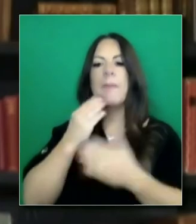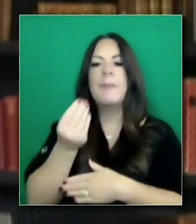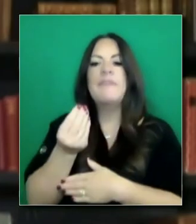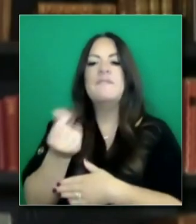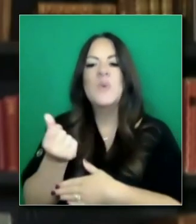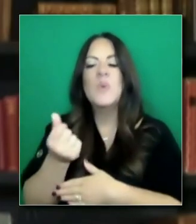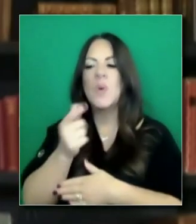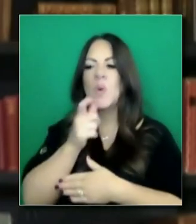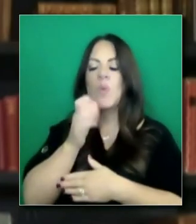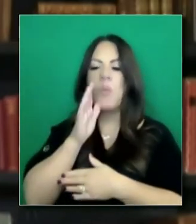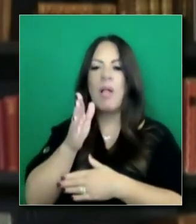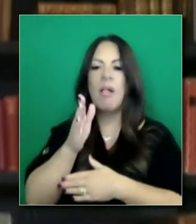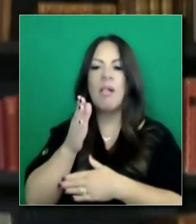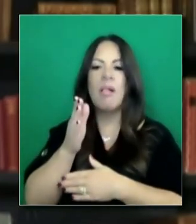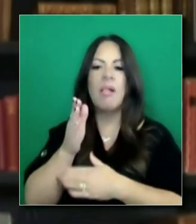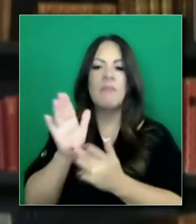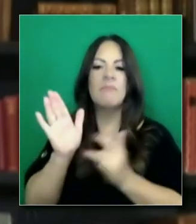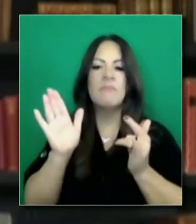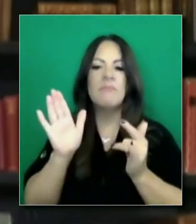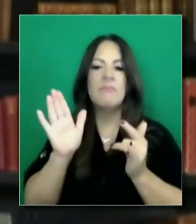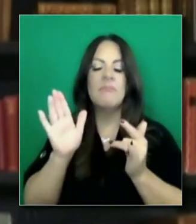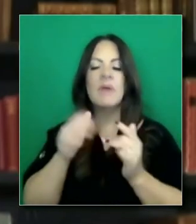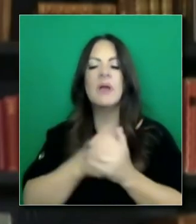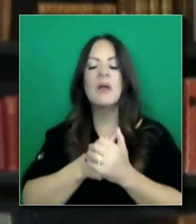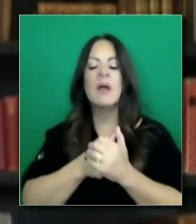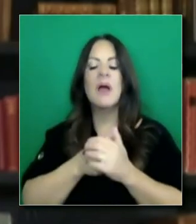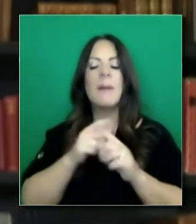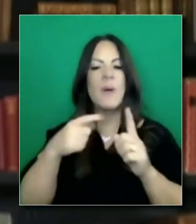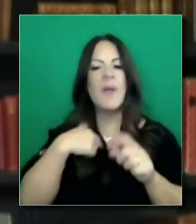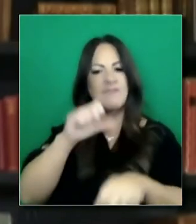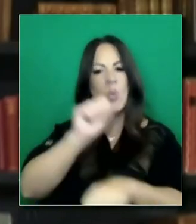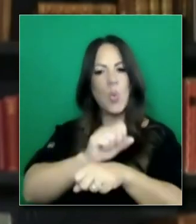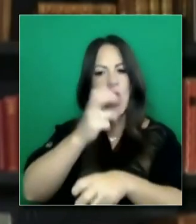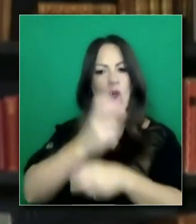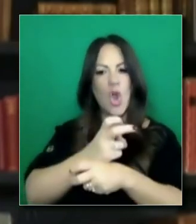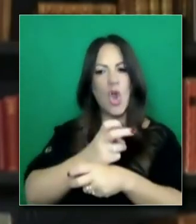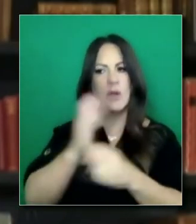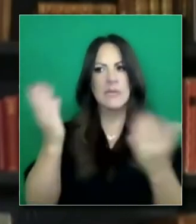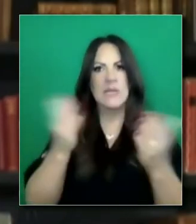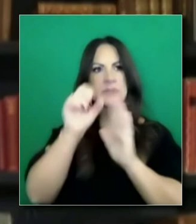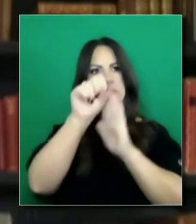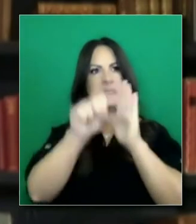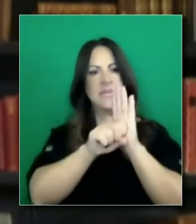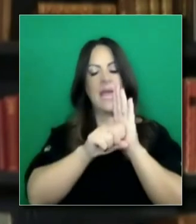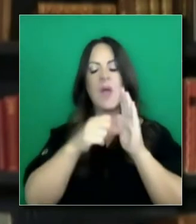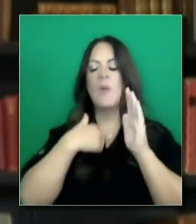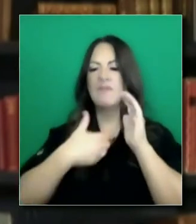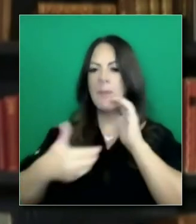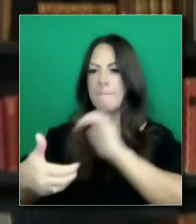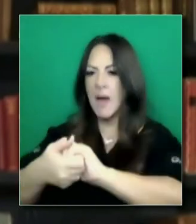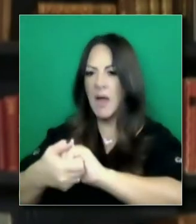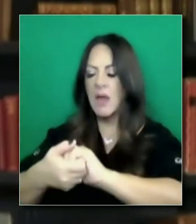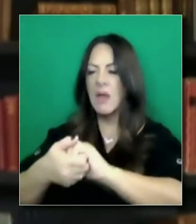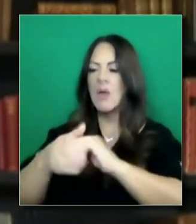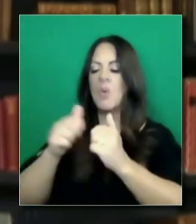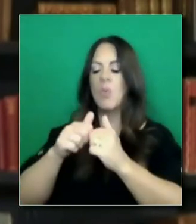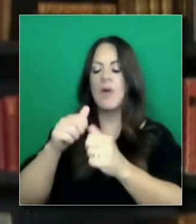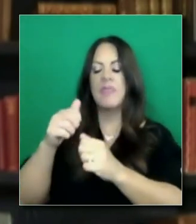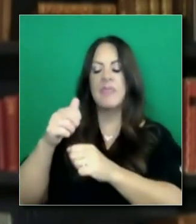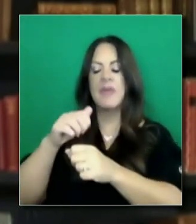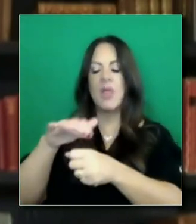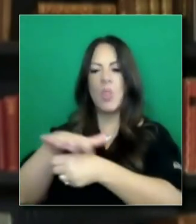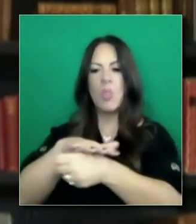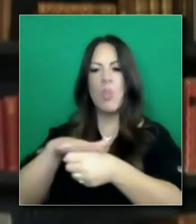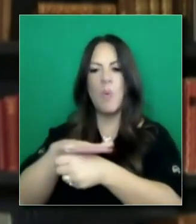que habrá algunos problemas y tendremos que trabajar no solamente como Estado, pero también con los condados para monitorear